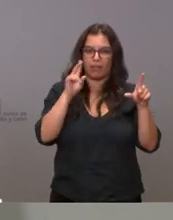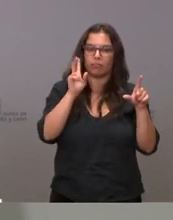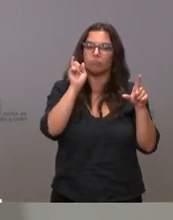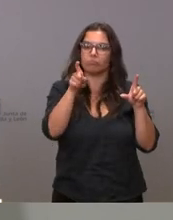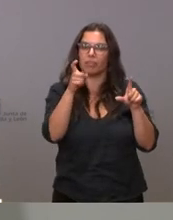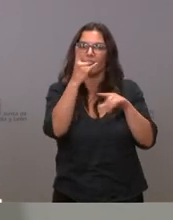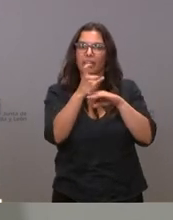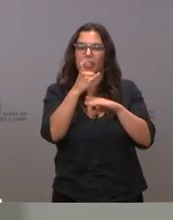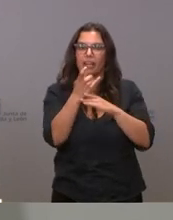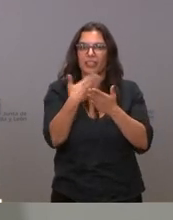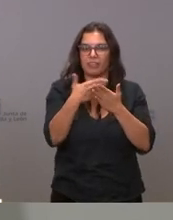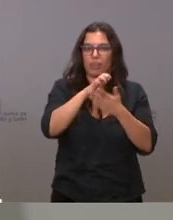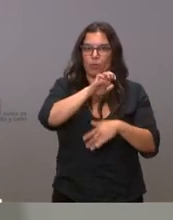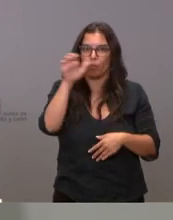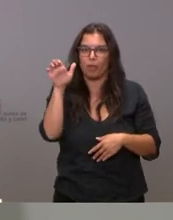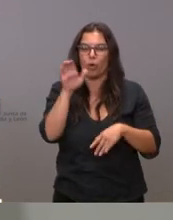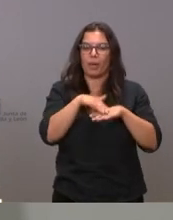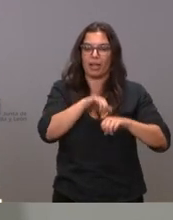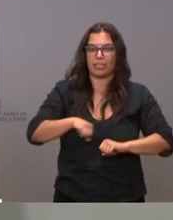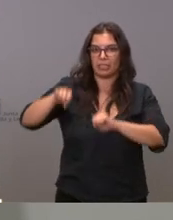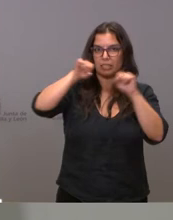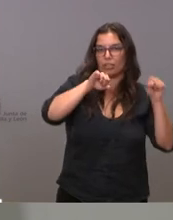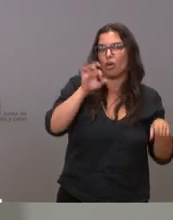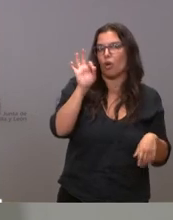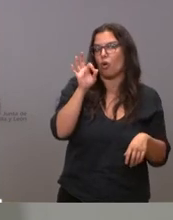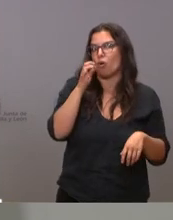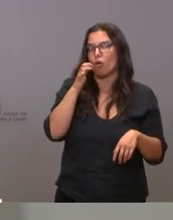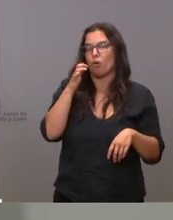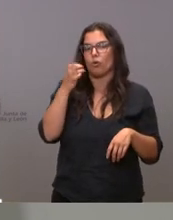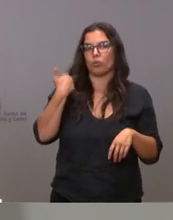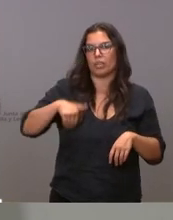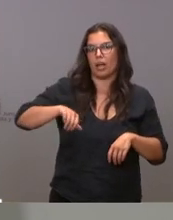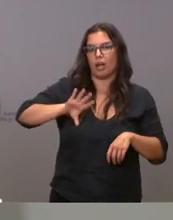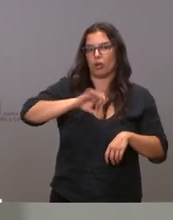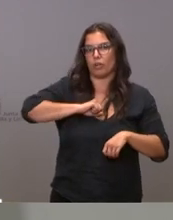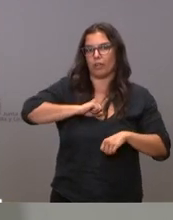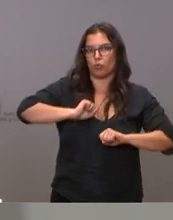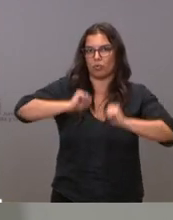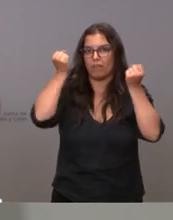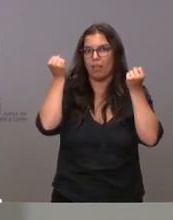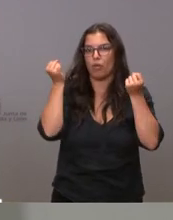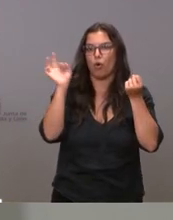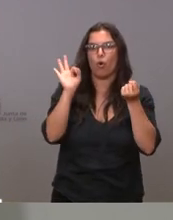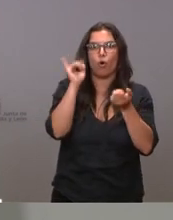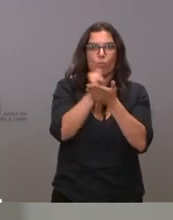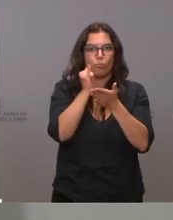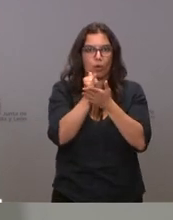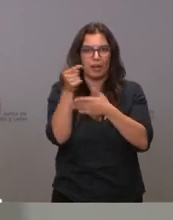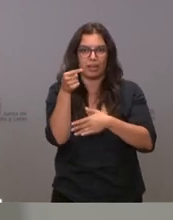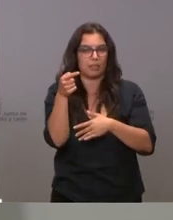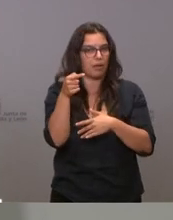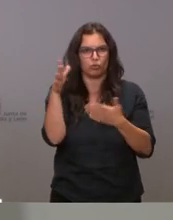certificados europeos tanto de inmunidad como de haber pasado o no haber pasado o de haberte hecho o no haberte hecho las pruebas todo ello